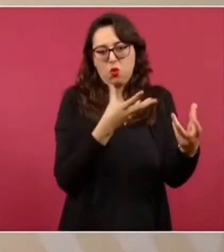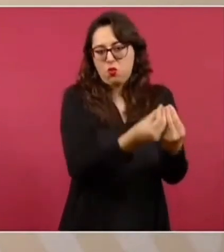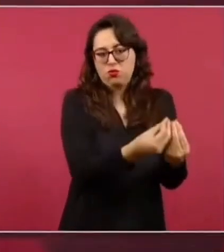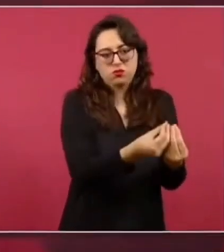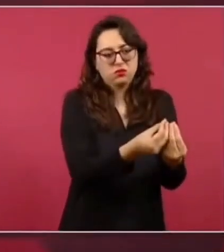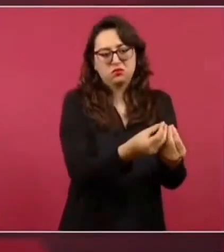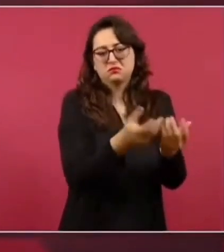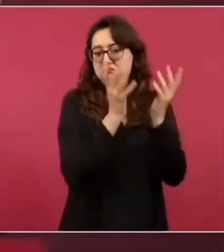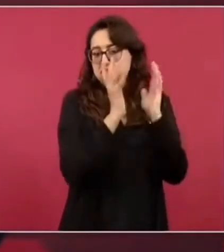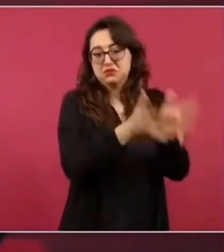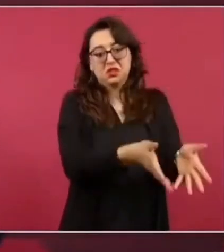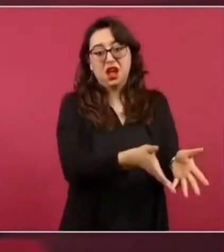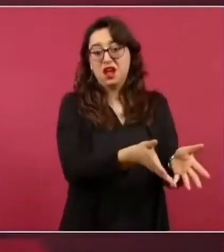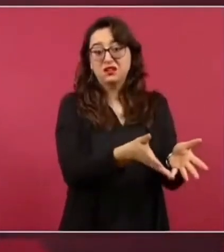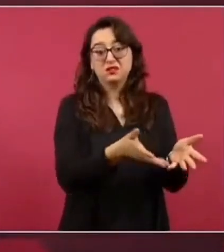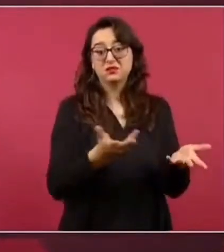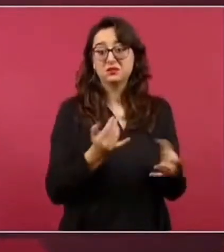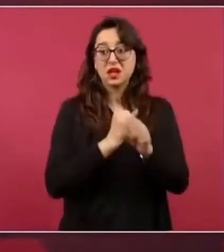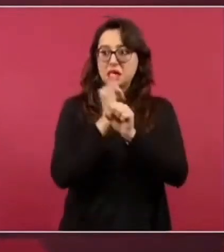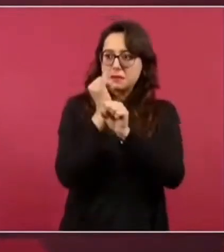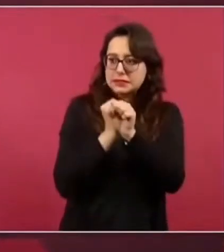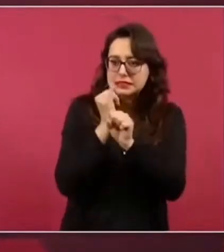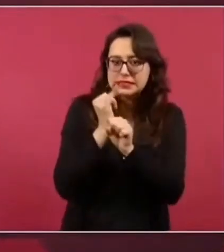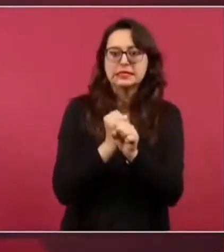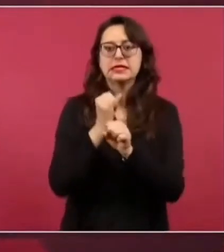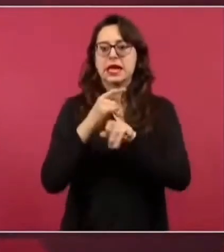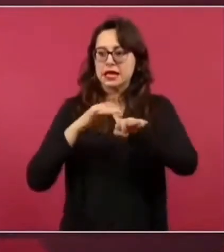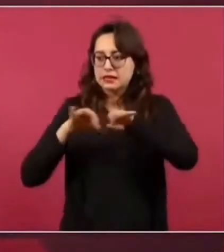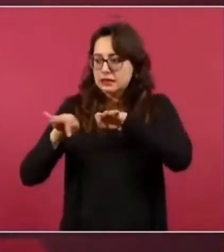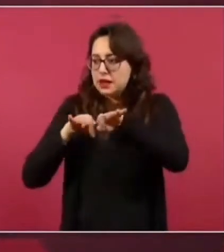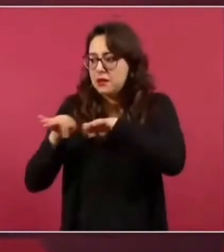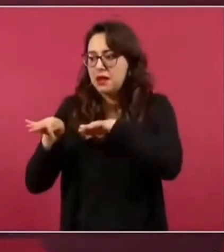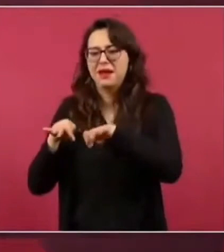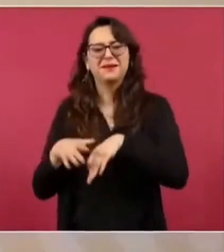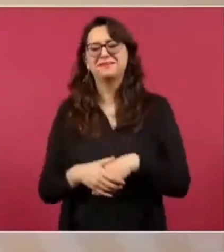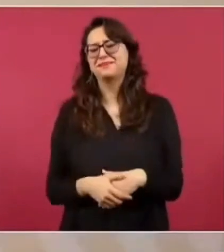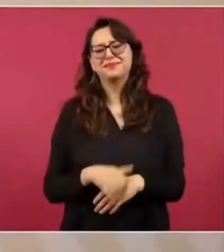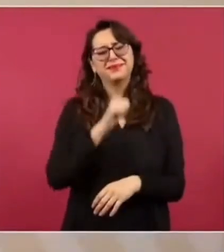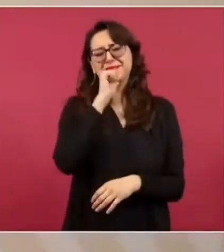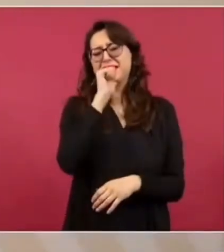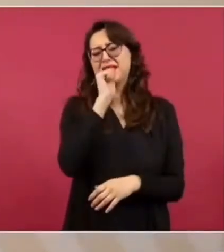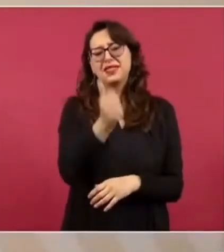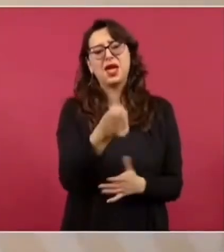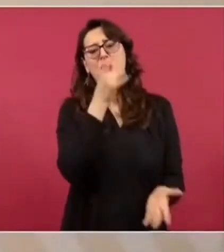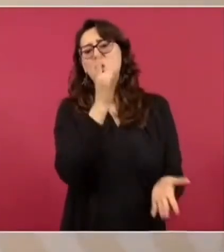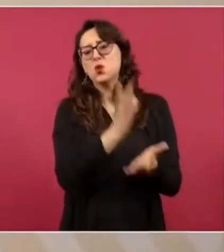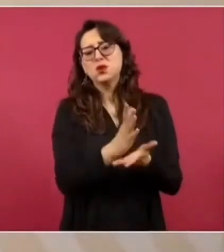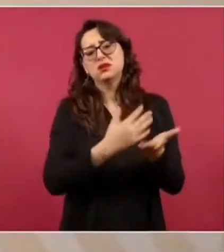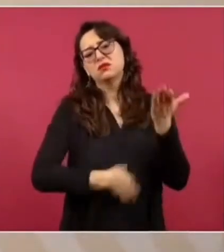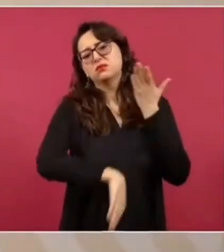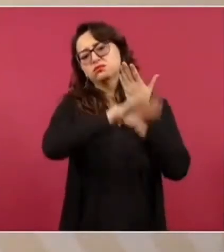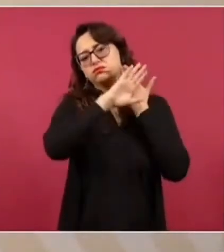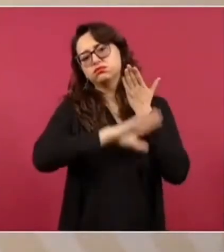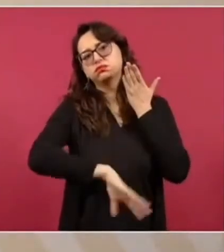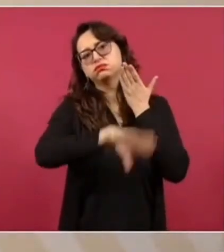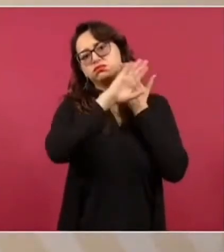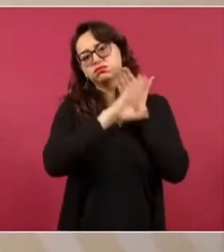ya nada más están buscando cómo atacarnos